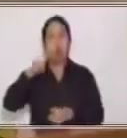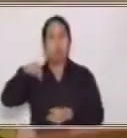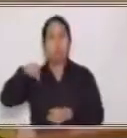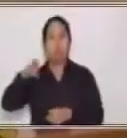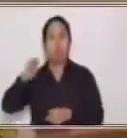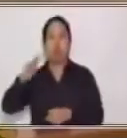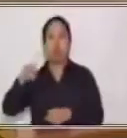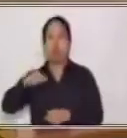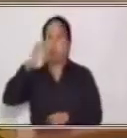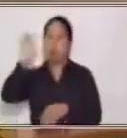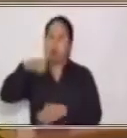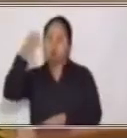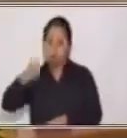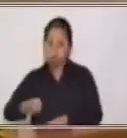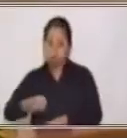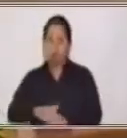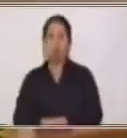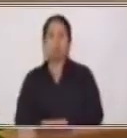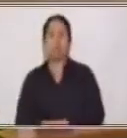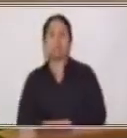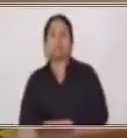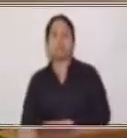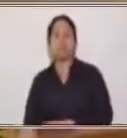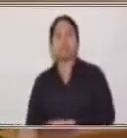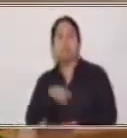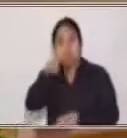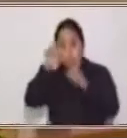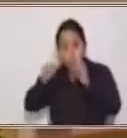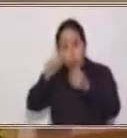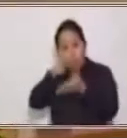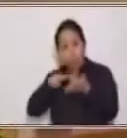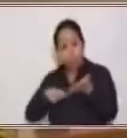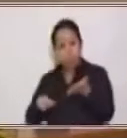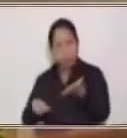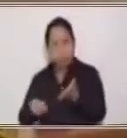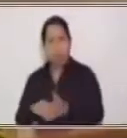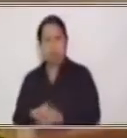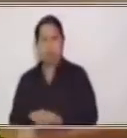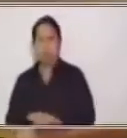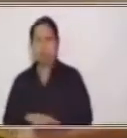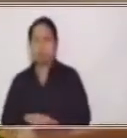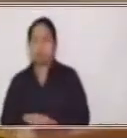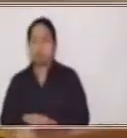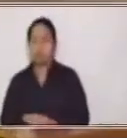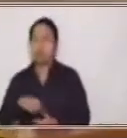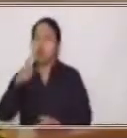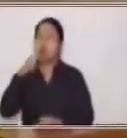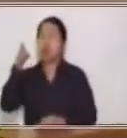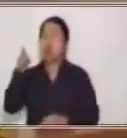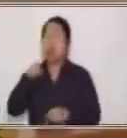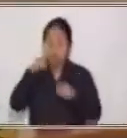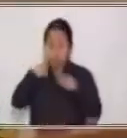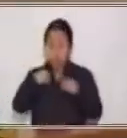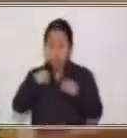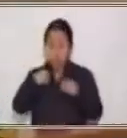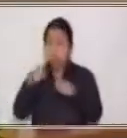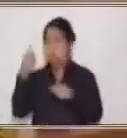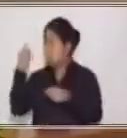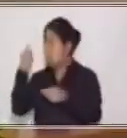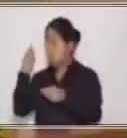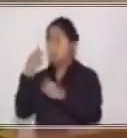el presidente? José María Orellana. Si tú puedes leer lo que aparece abajo de la imagen